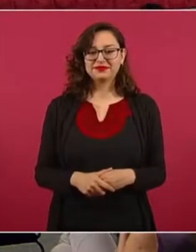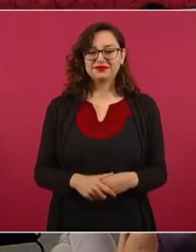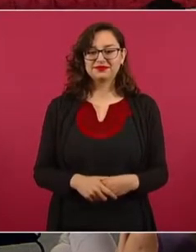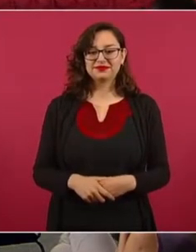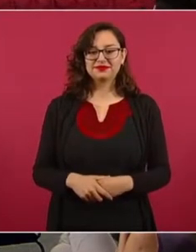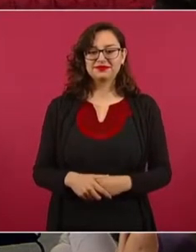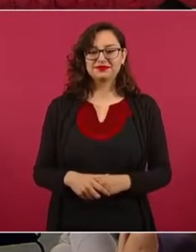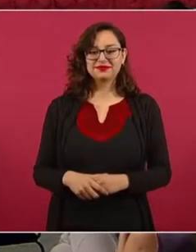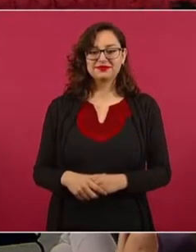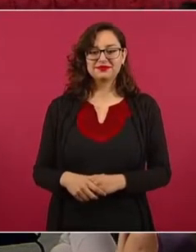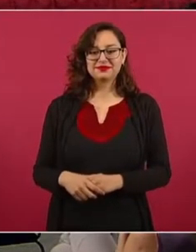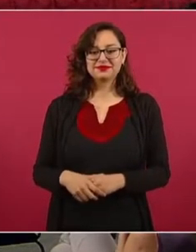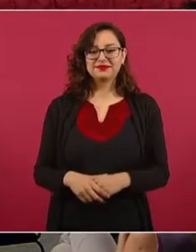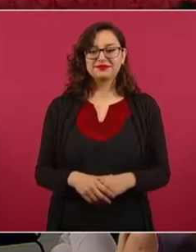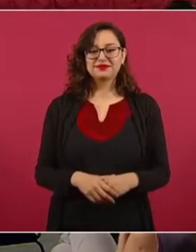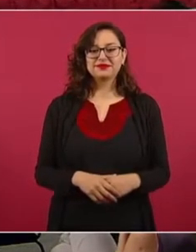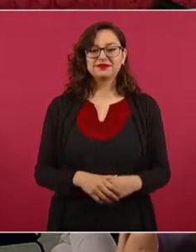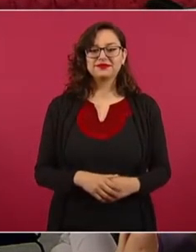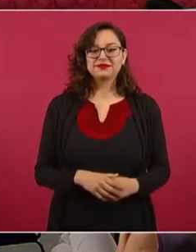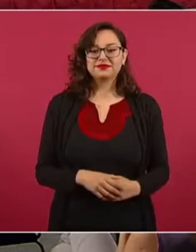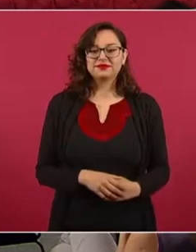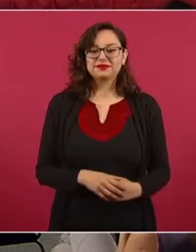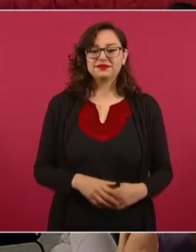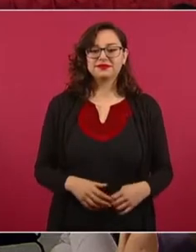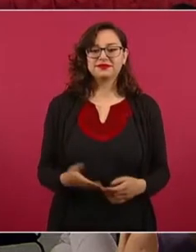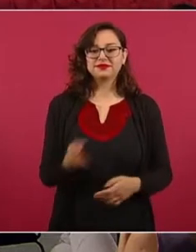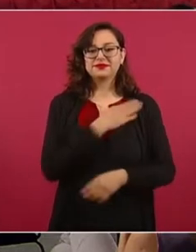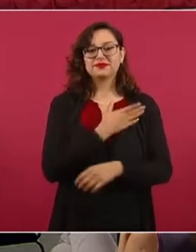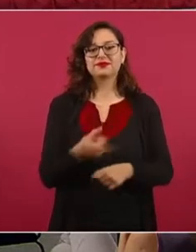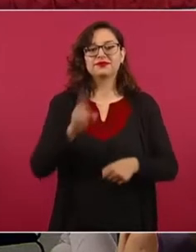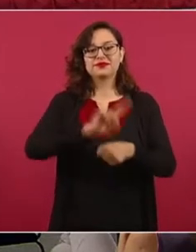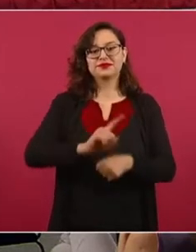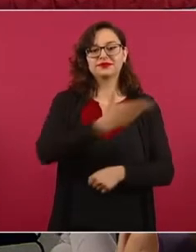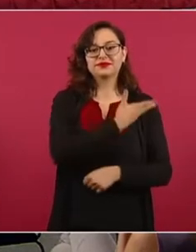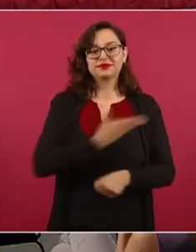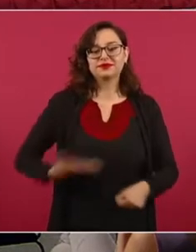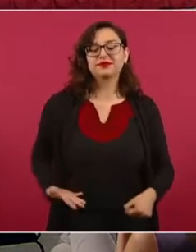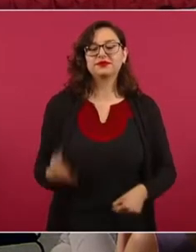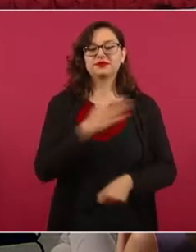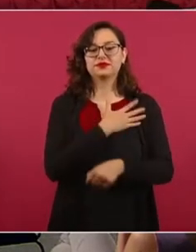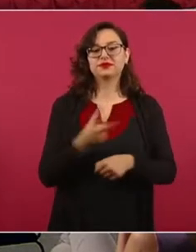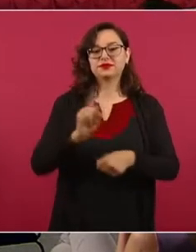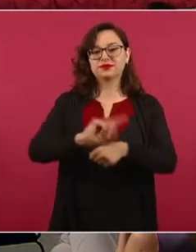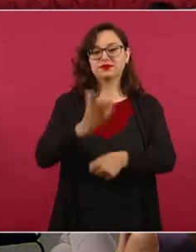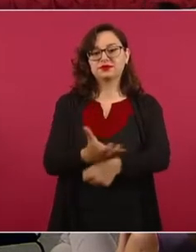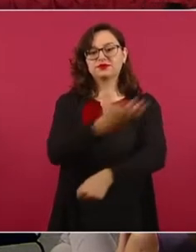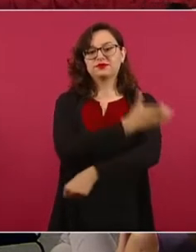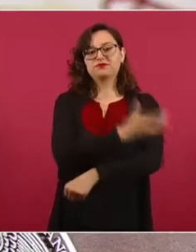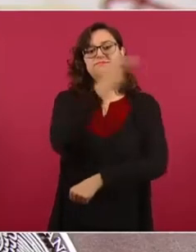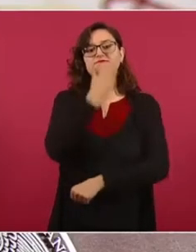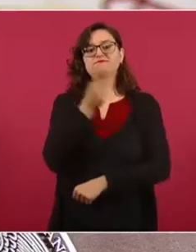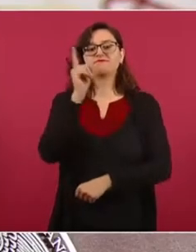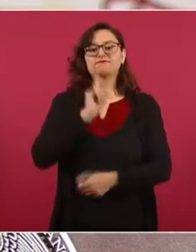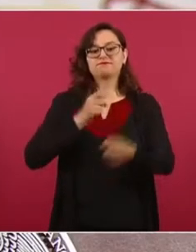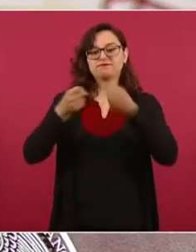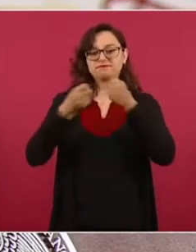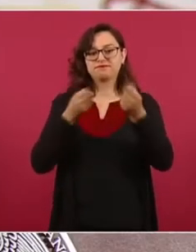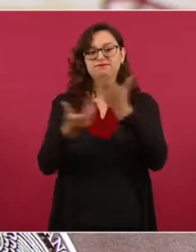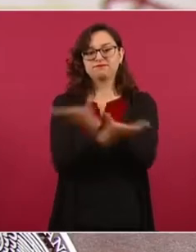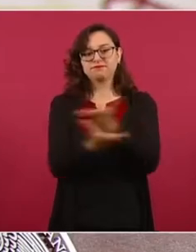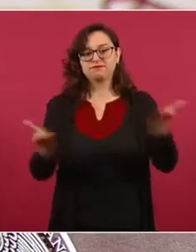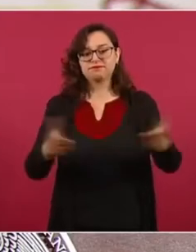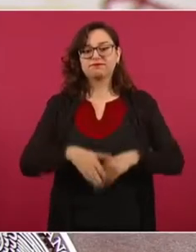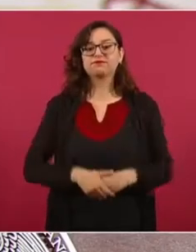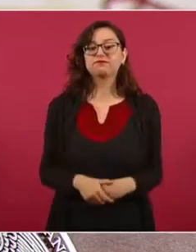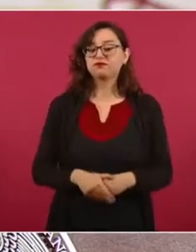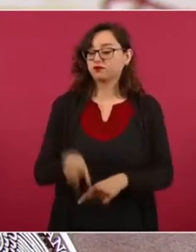Buenos días, señor presidente. Buenos días, compañeros, compañeros de la prensa. Este es el quién es quién